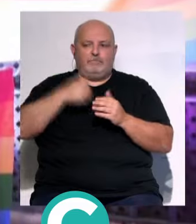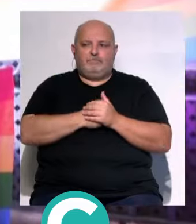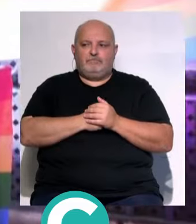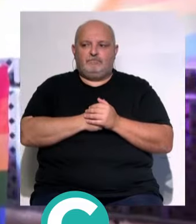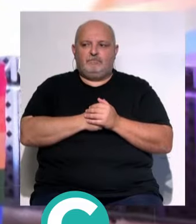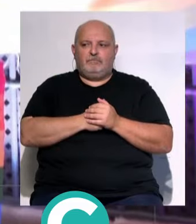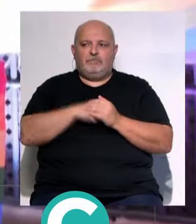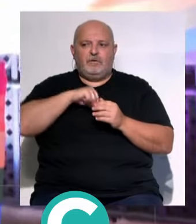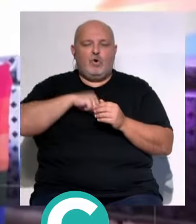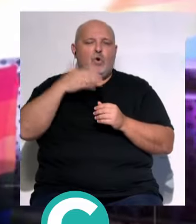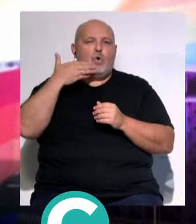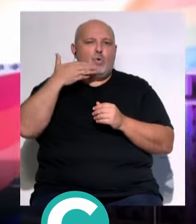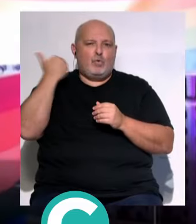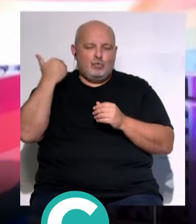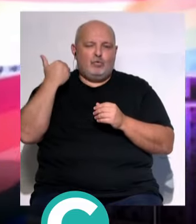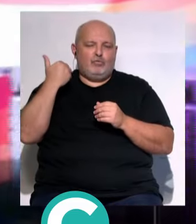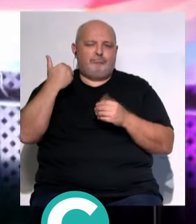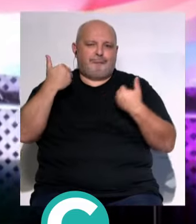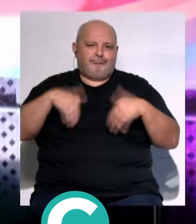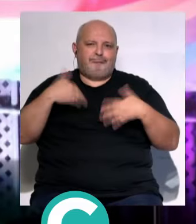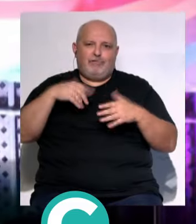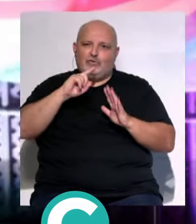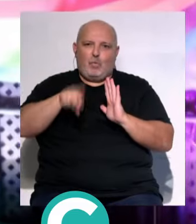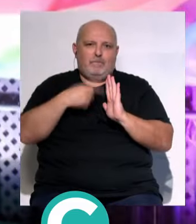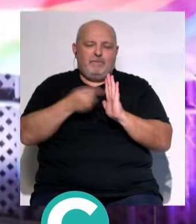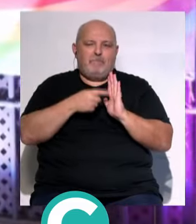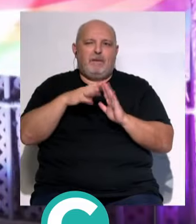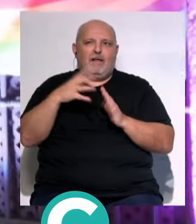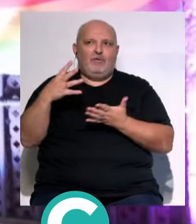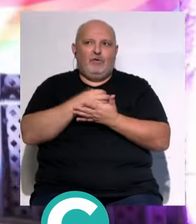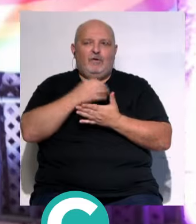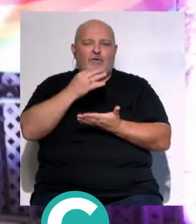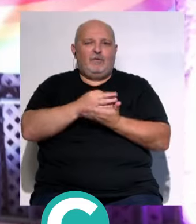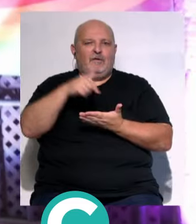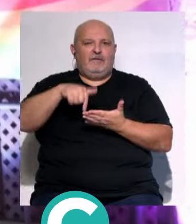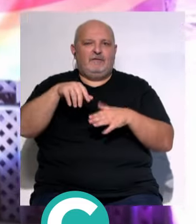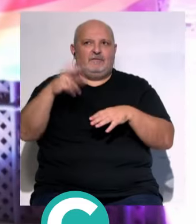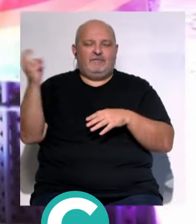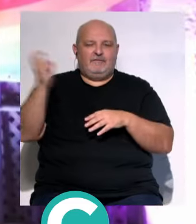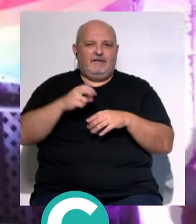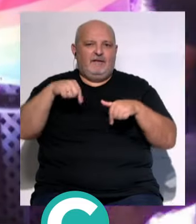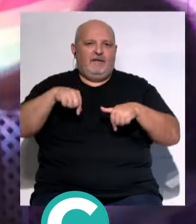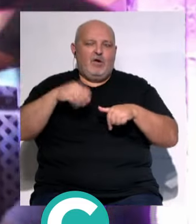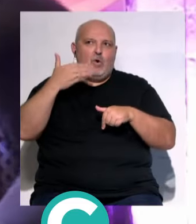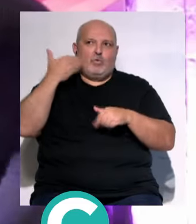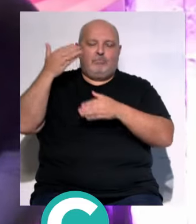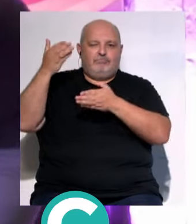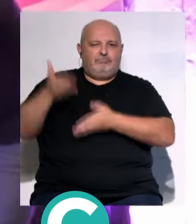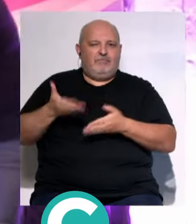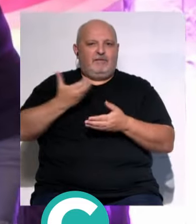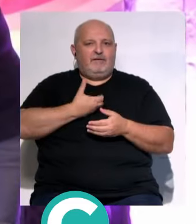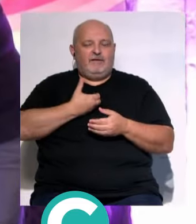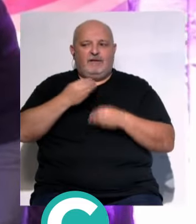Es un orgullo... ...absolutamente... ...para nuestra ciudad... ...traerlo hoy aquí... ...es un orgullo para este